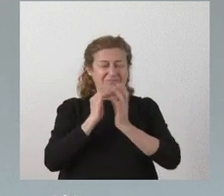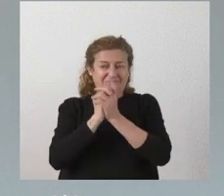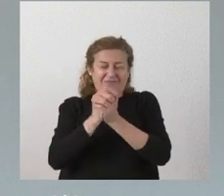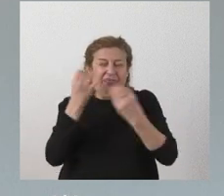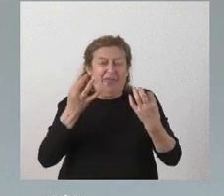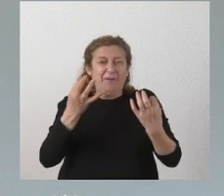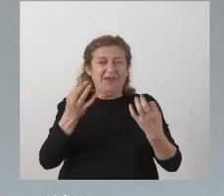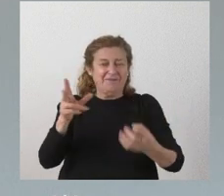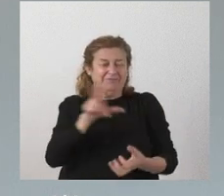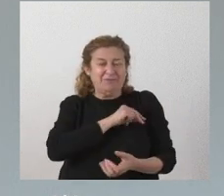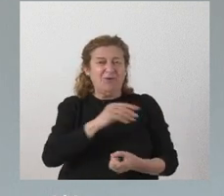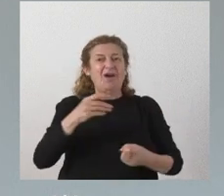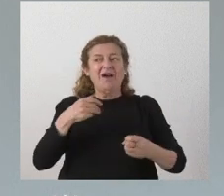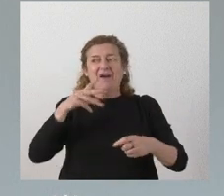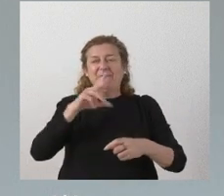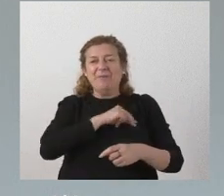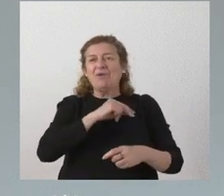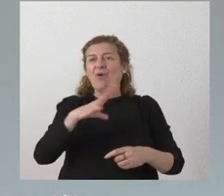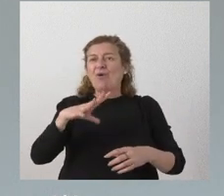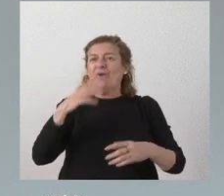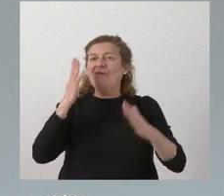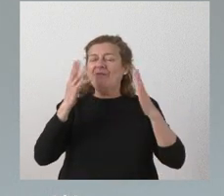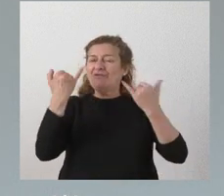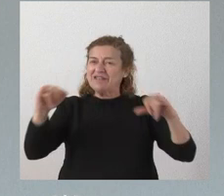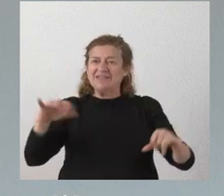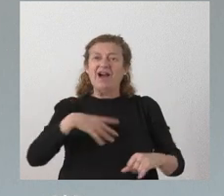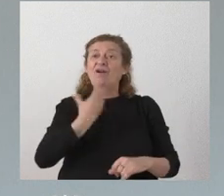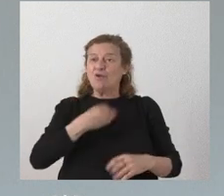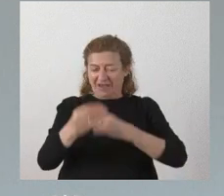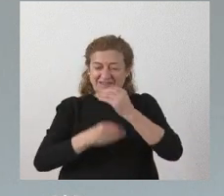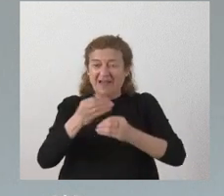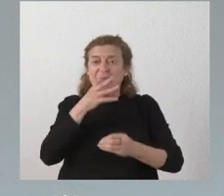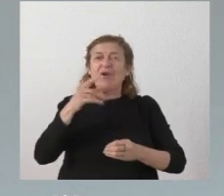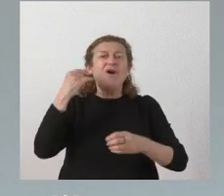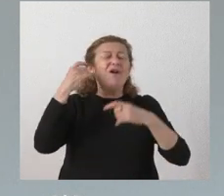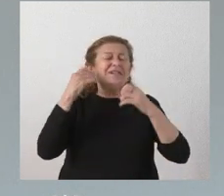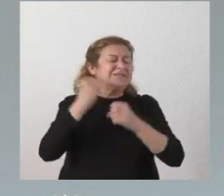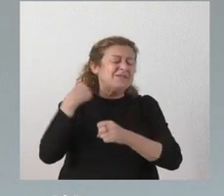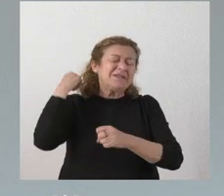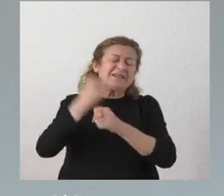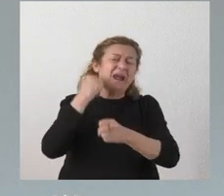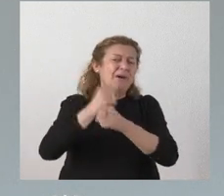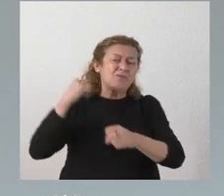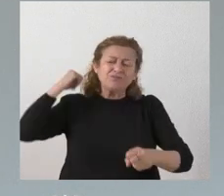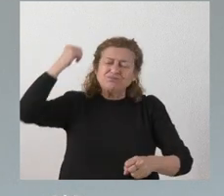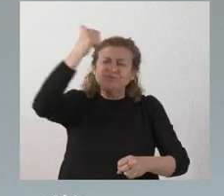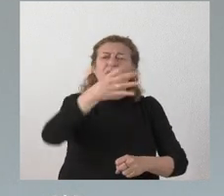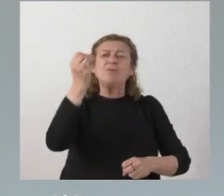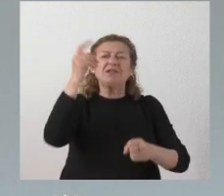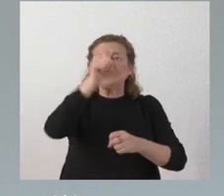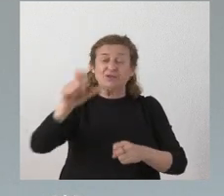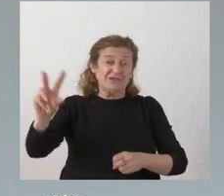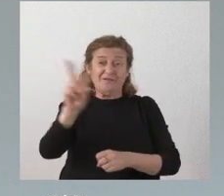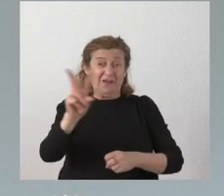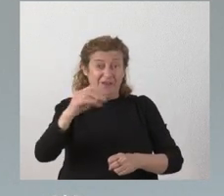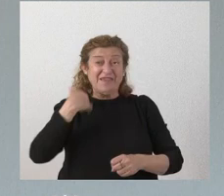de los Goyas se celebre que es fruto del trabajo de muchos vallesoletanos piense usted las ediciones que